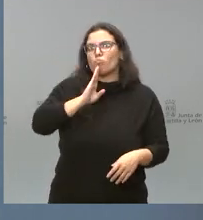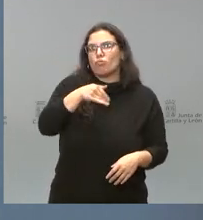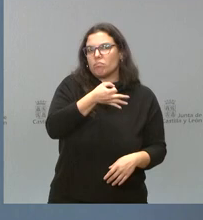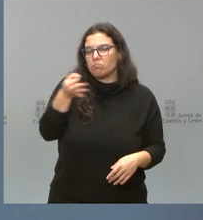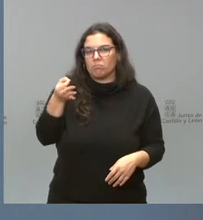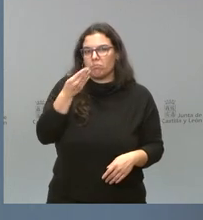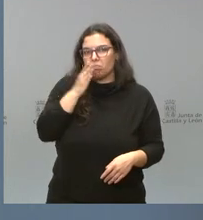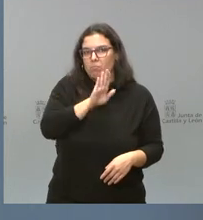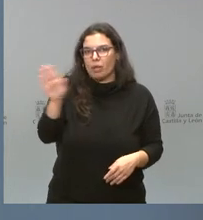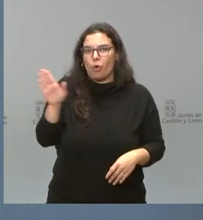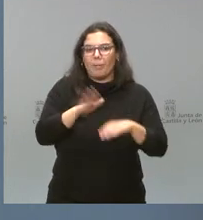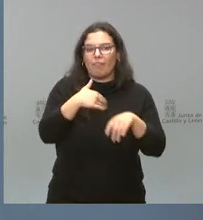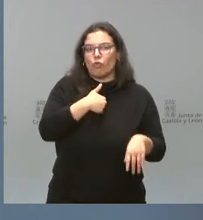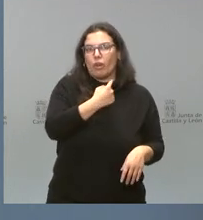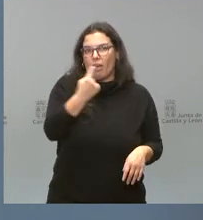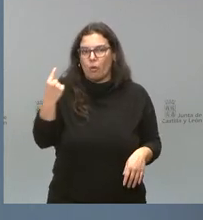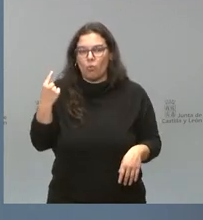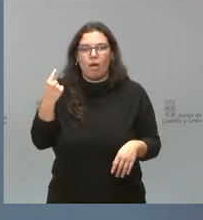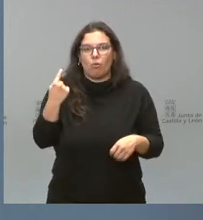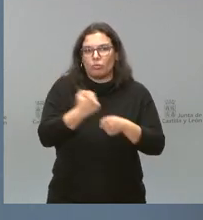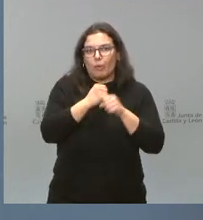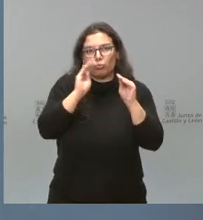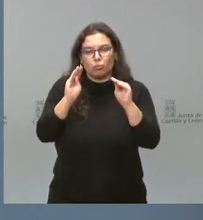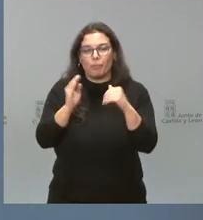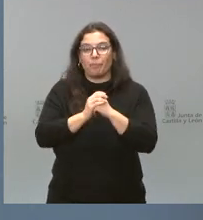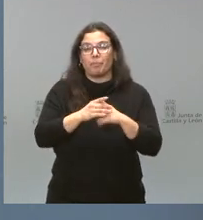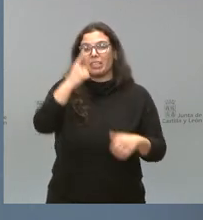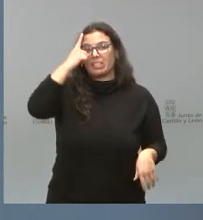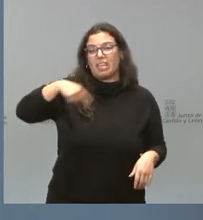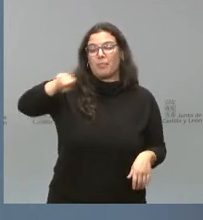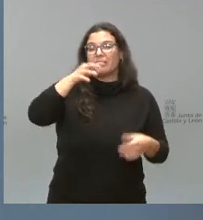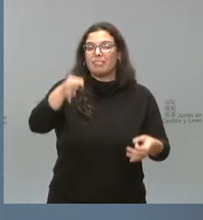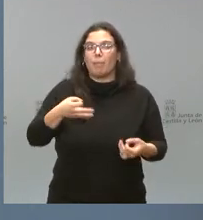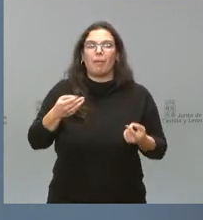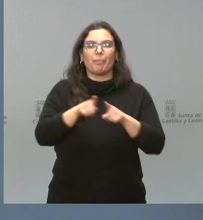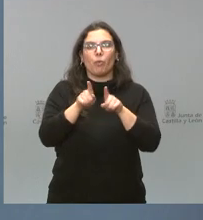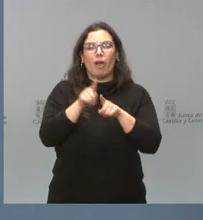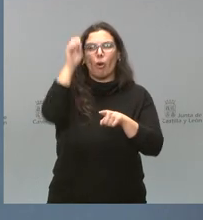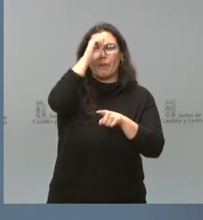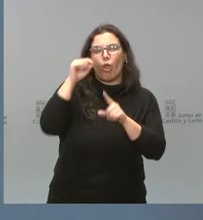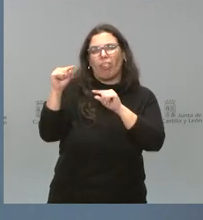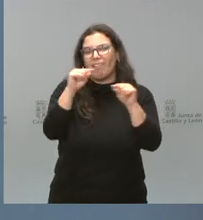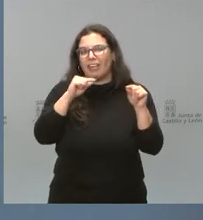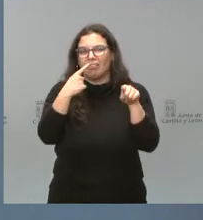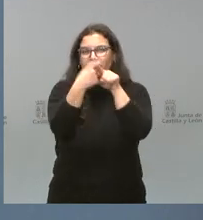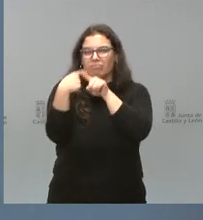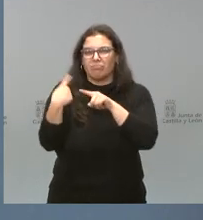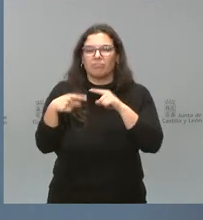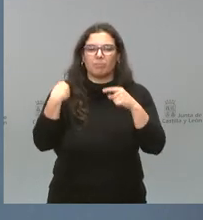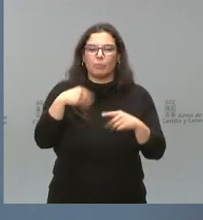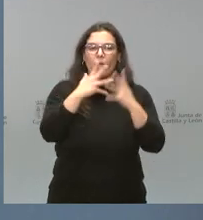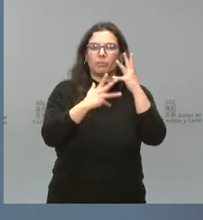para cada una de esas funciones y tareas. Saben ustedes que siempre hay sometido un debate sobre que tenemos una